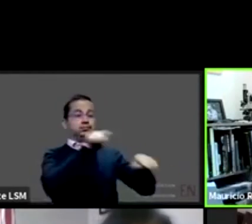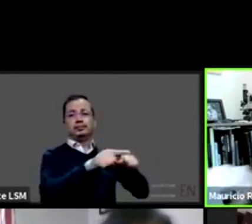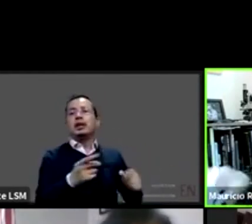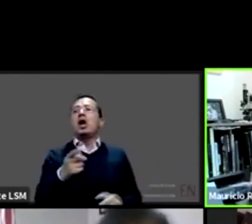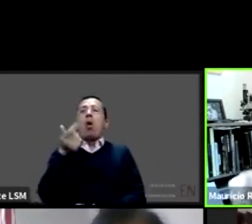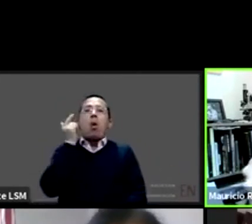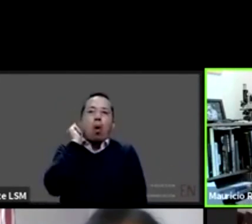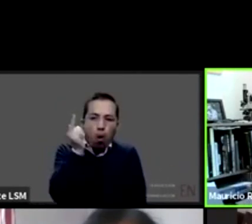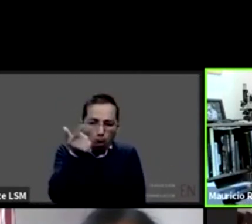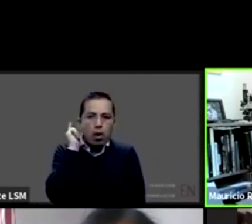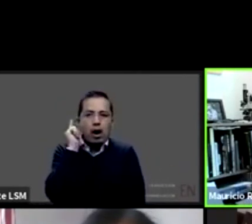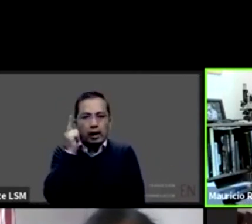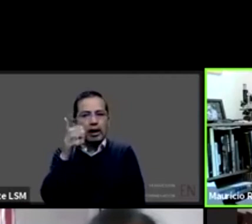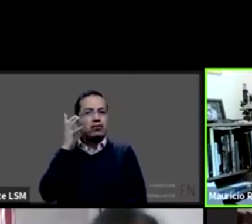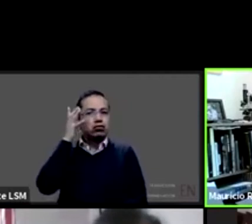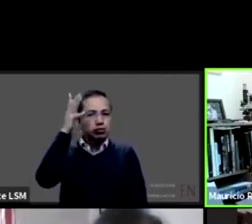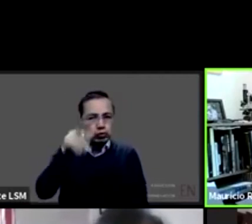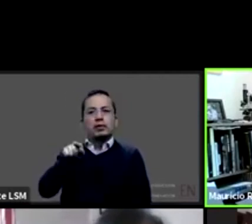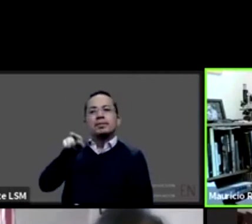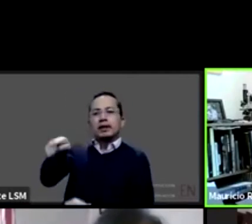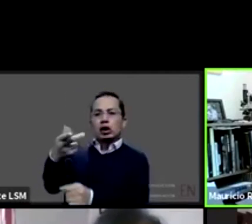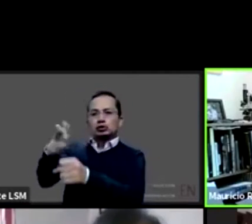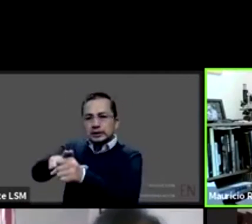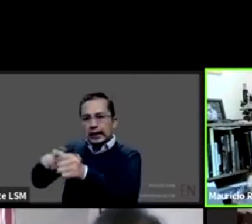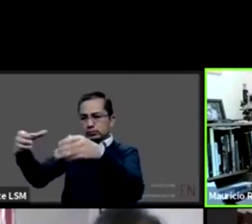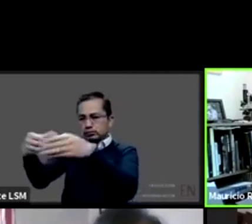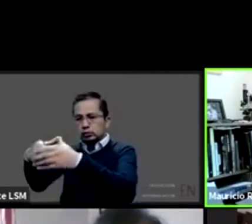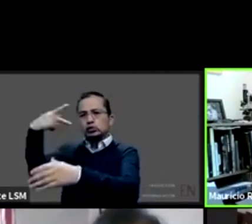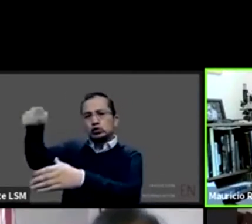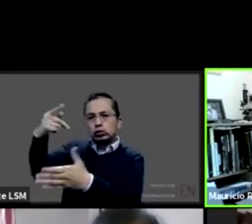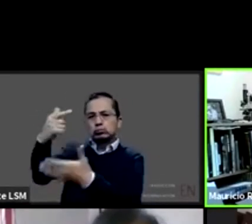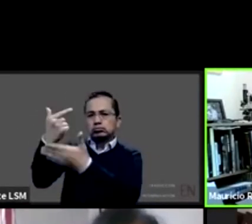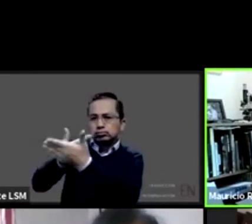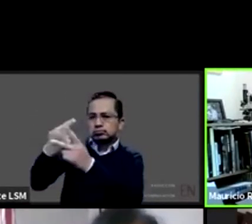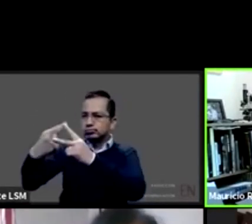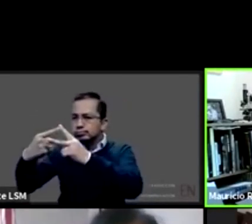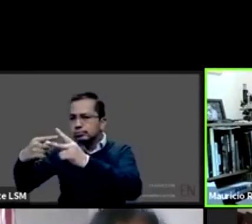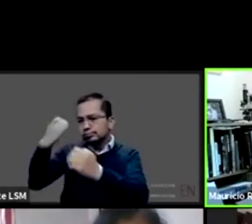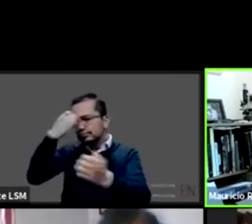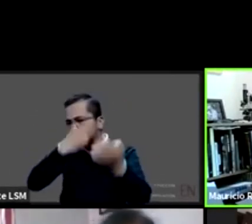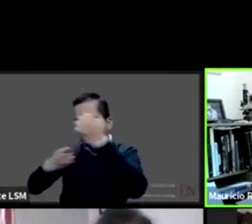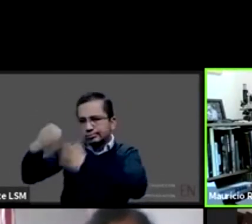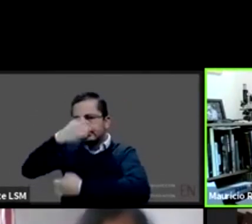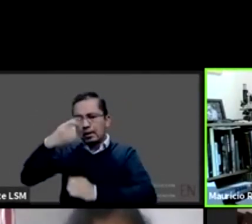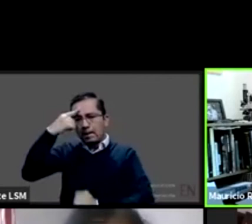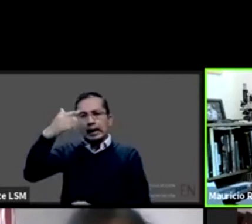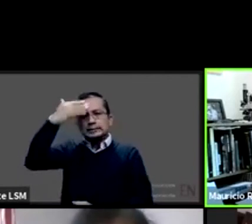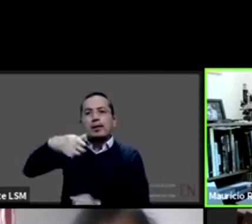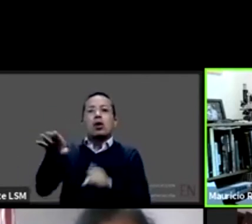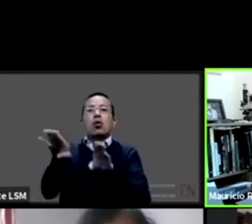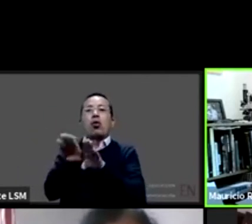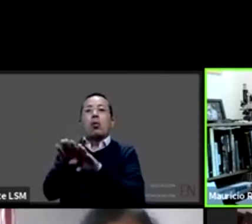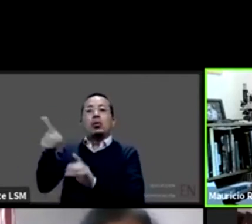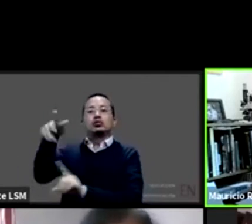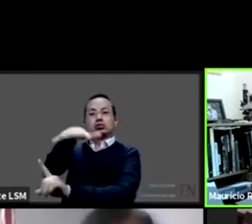de varios hospitales de revisar sus series sus datos para poder plantear opciones y escenarios de solución